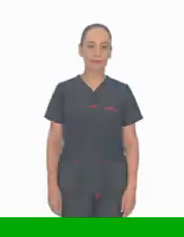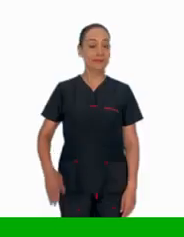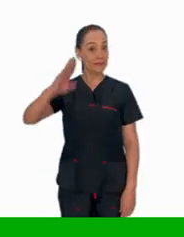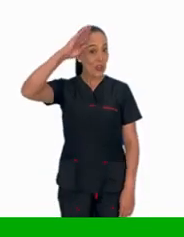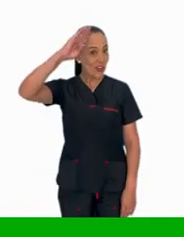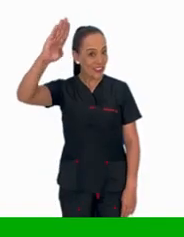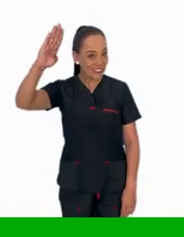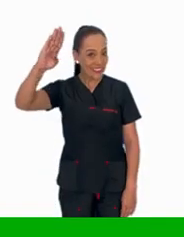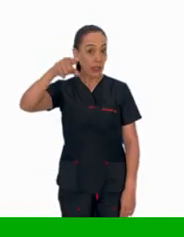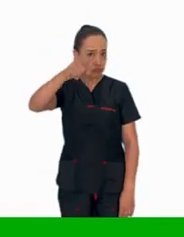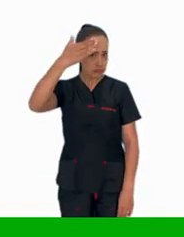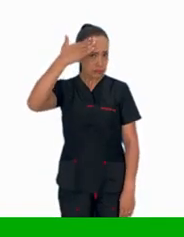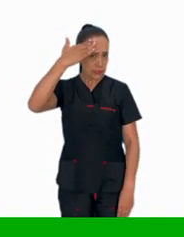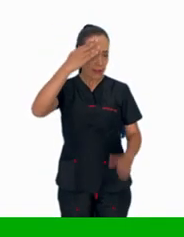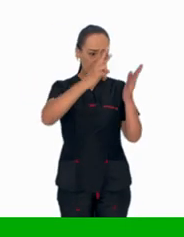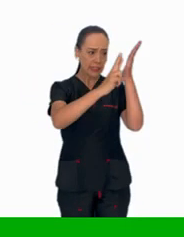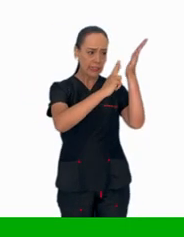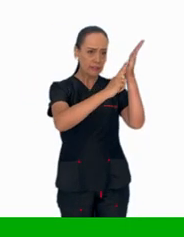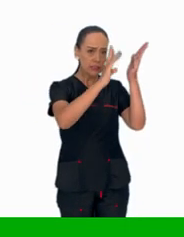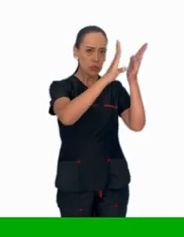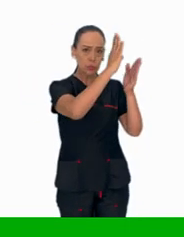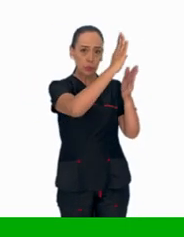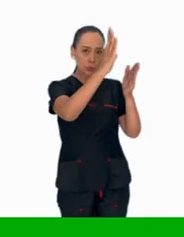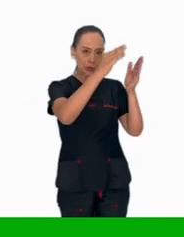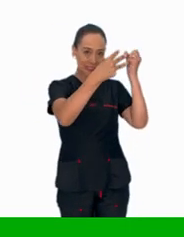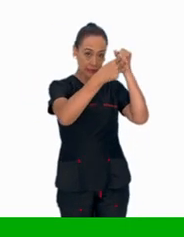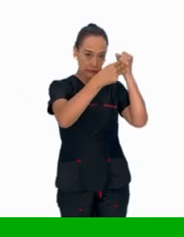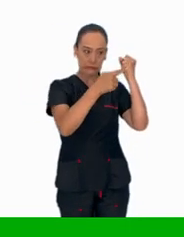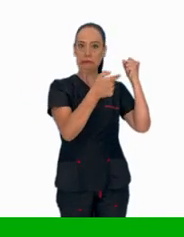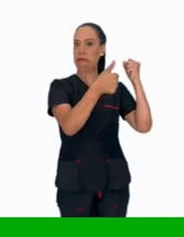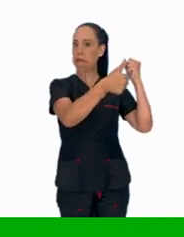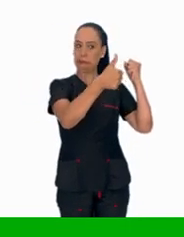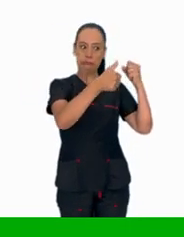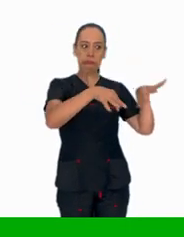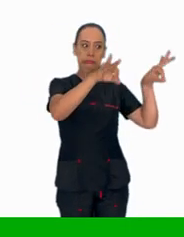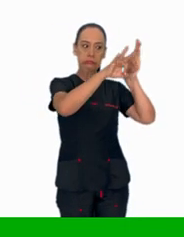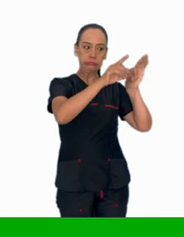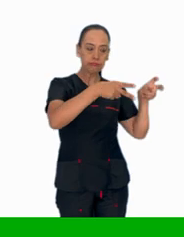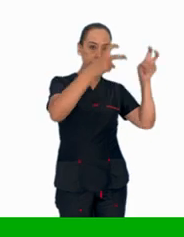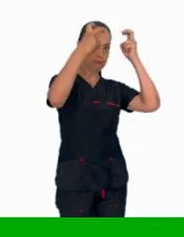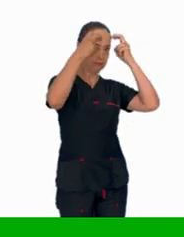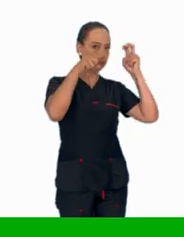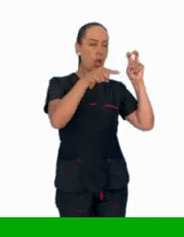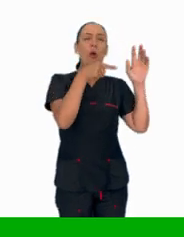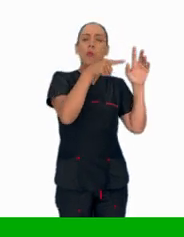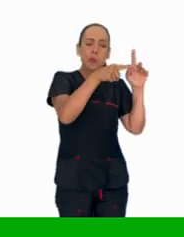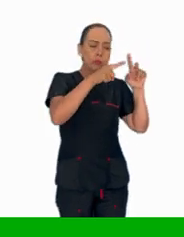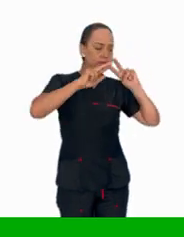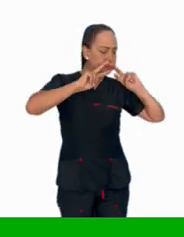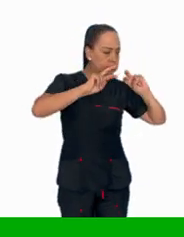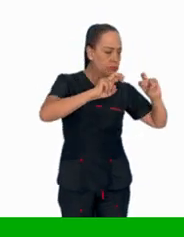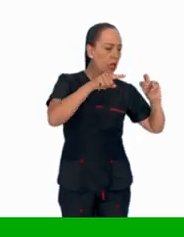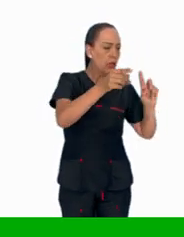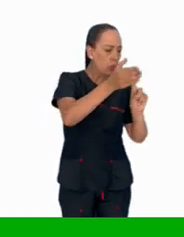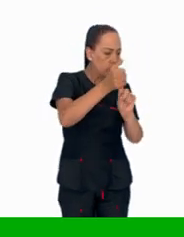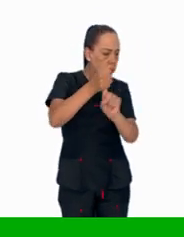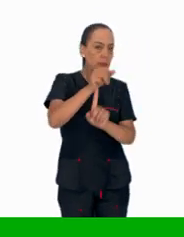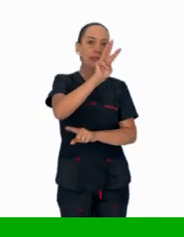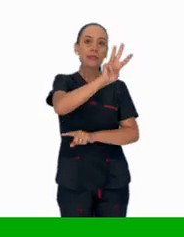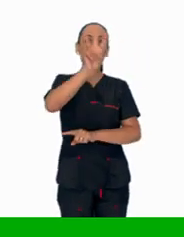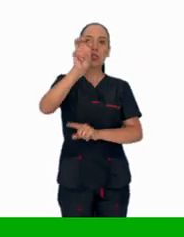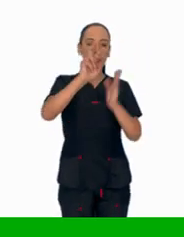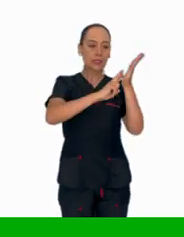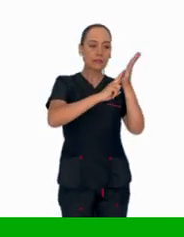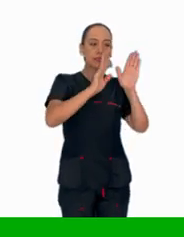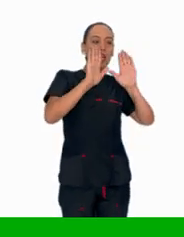Hola, ¿sabías que el portal de revistas del SENA es una fuente invaluable del conocimiento? En este portal encontrarás una colección de 38 revistas